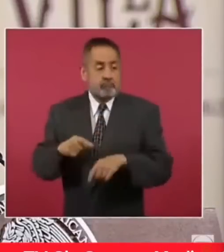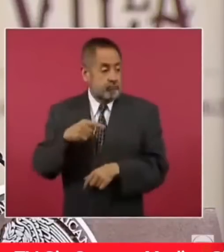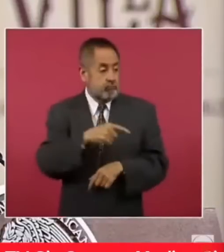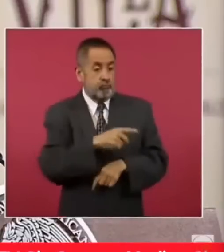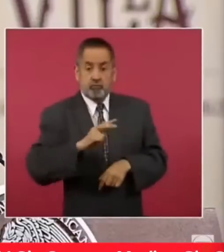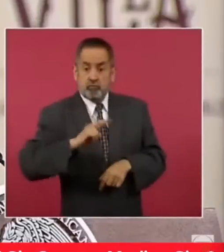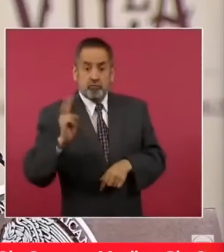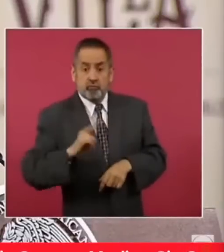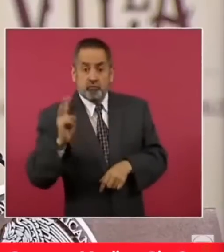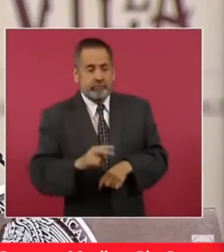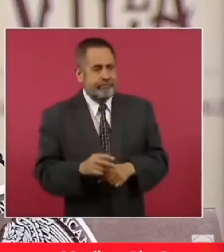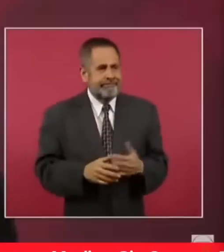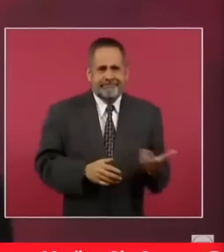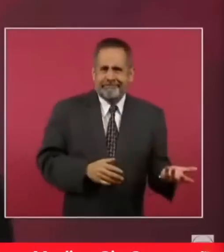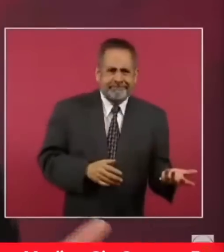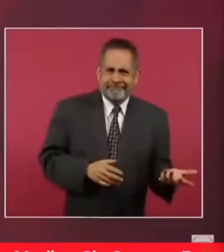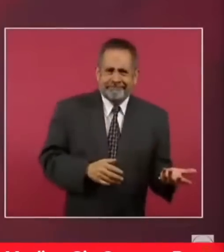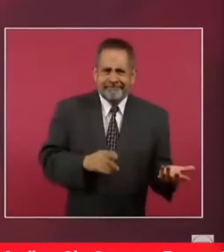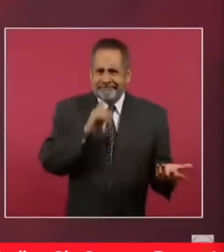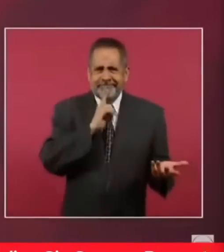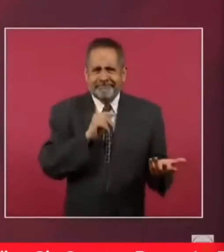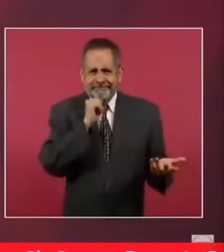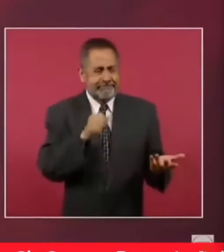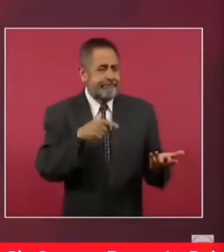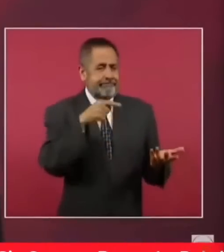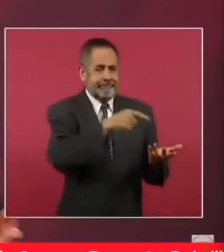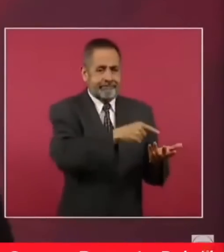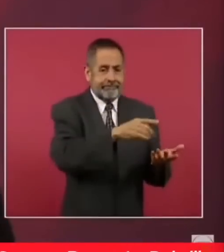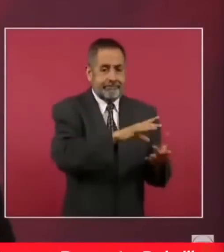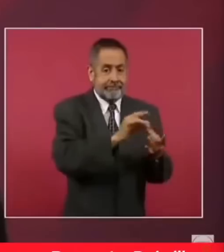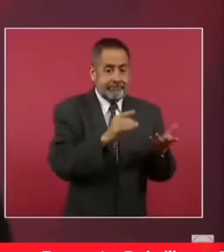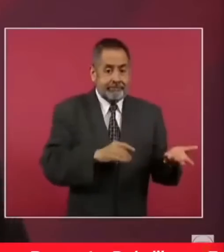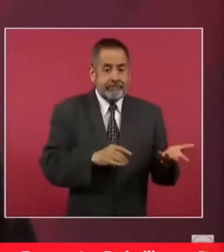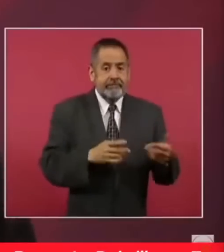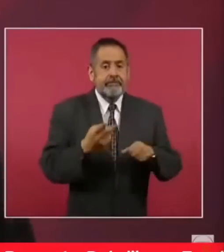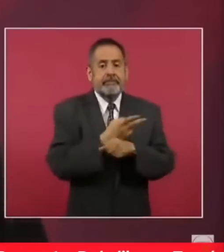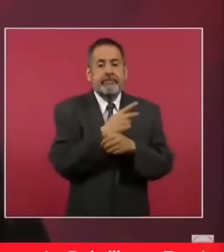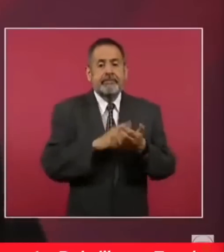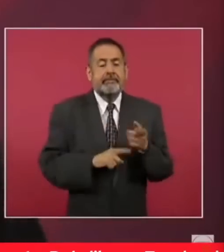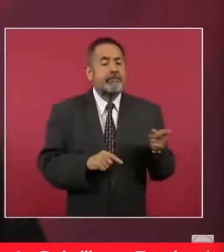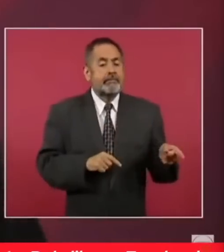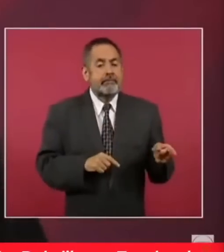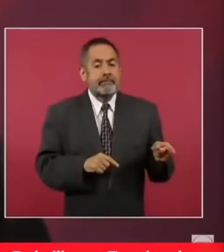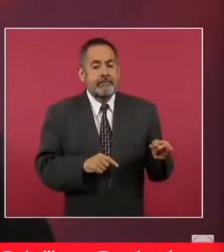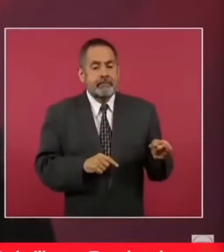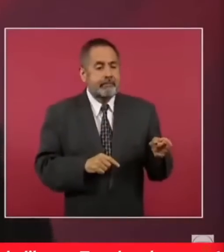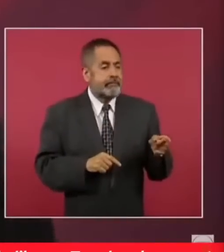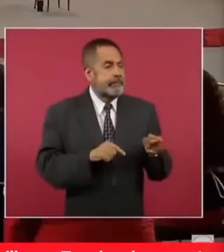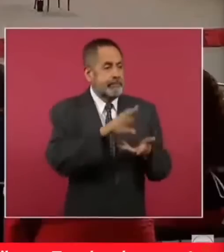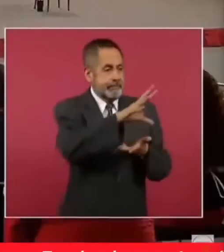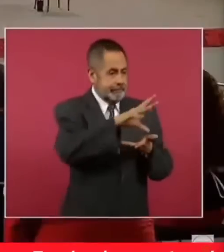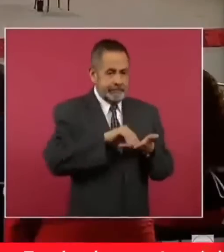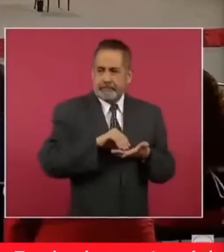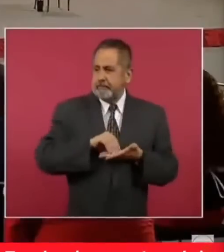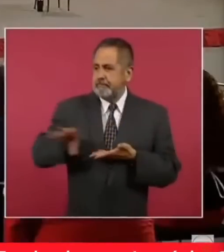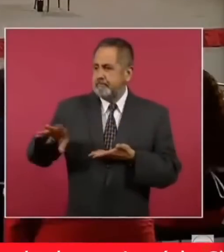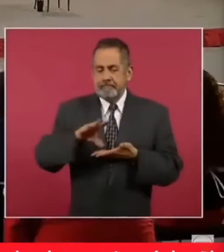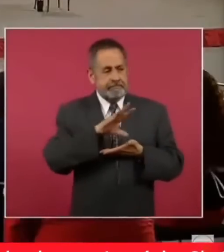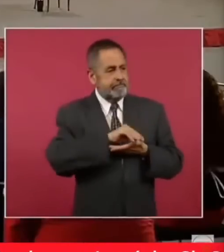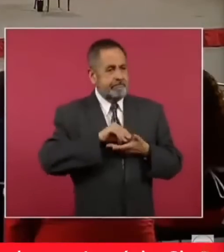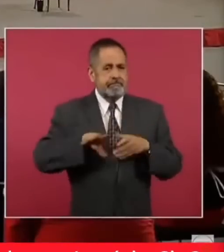de verdad fueran una noticia. Pero lo único que pasa es que son una caja de resonancia para